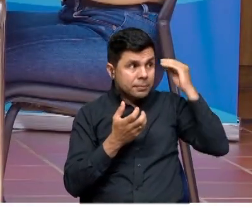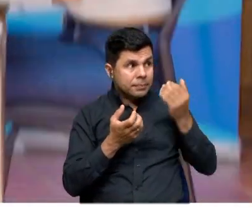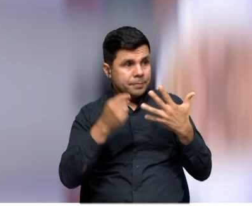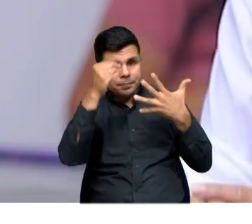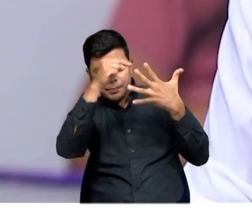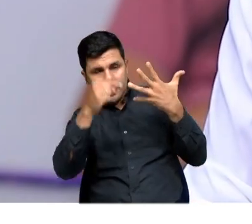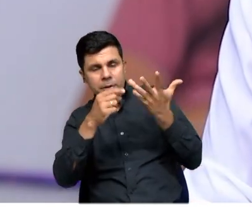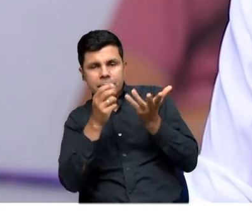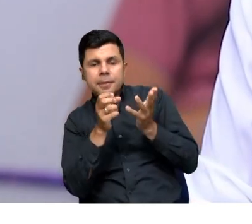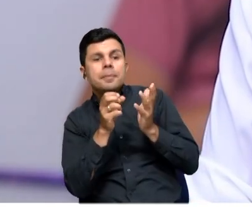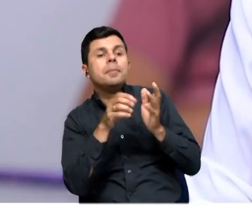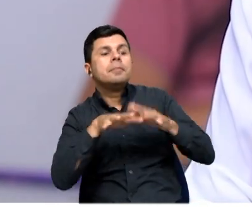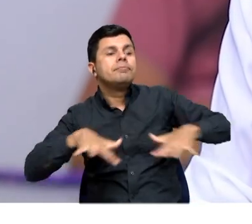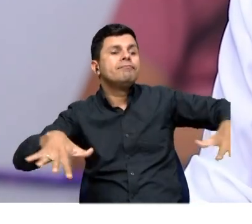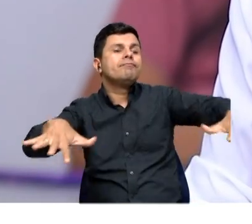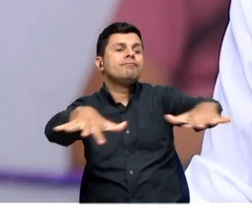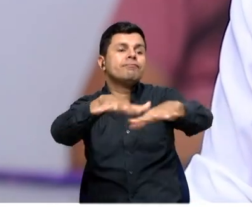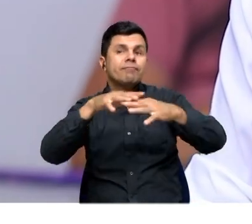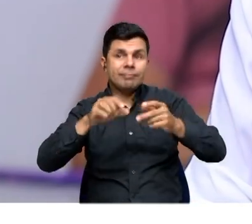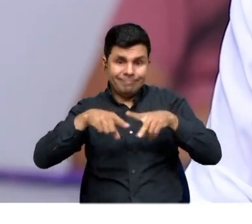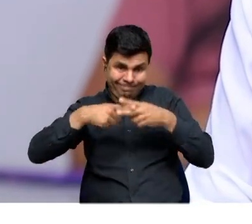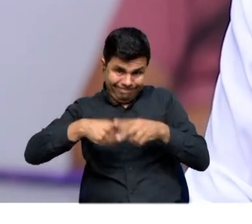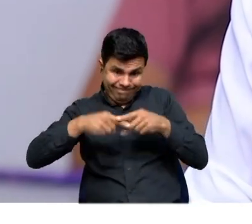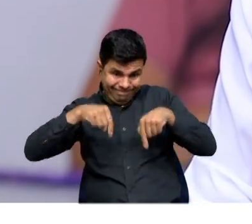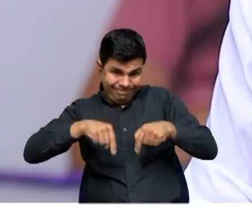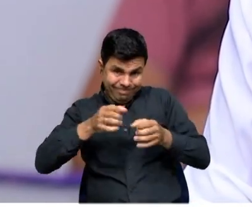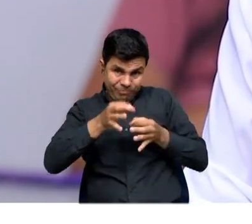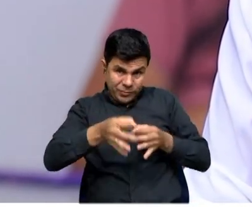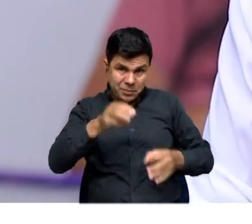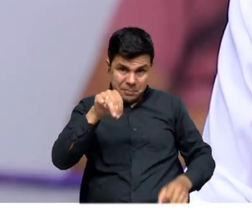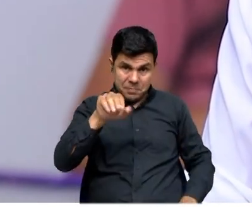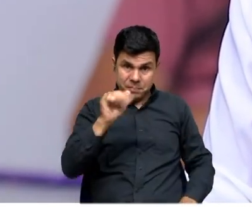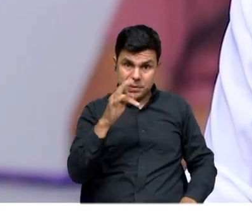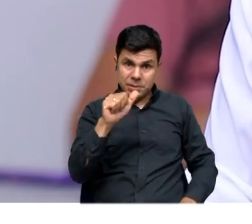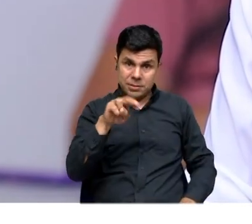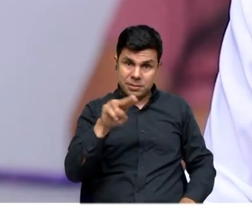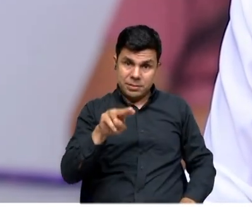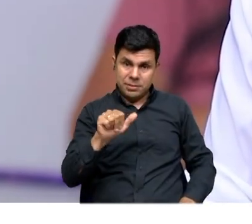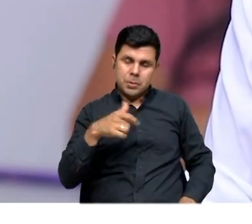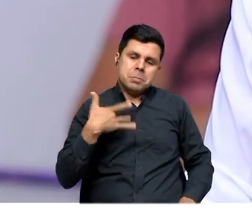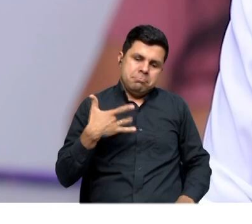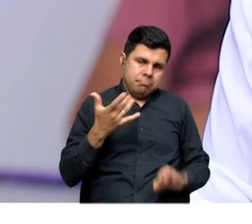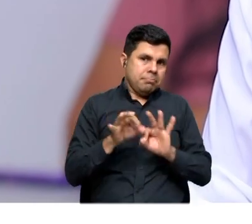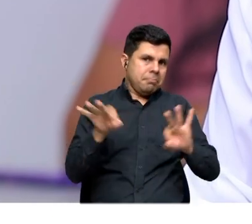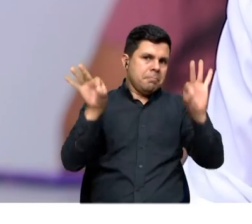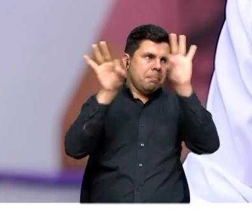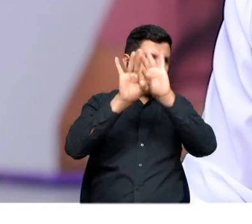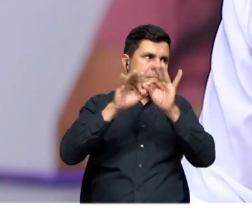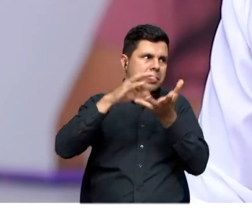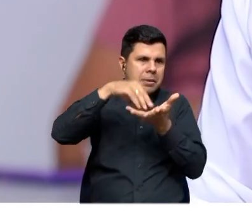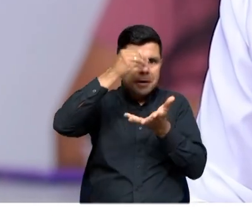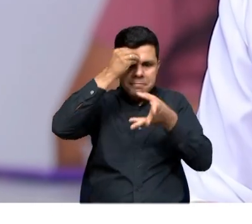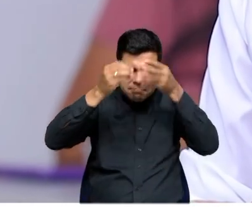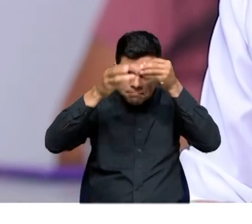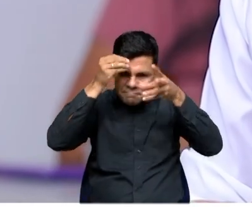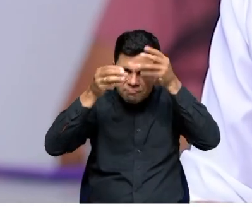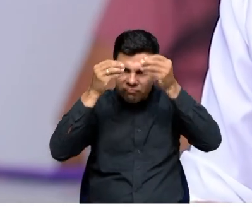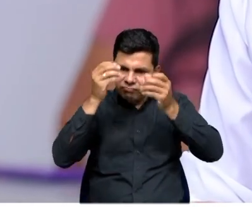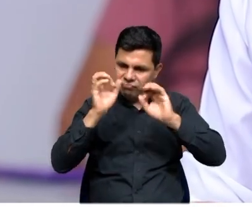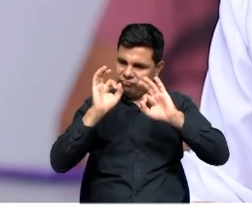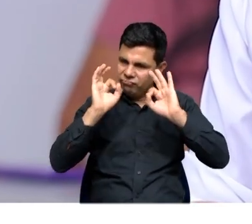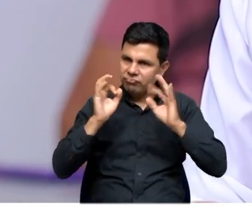este taller? Para nuestro municipio de Matanza es muy importante y pues primero quiero tener la oportunidad de agradecer a nuestra señora alcaldesa